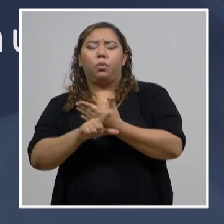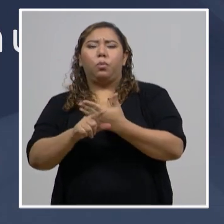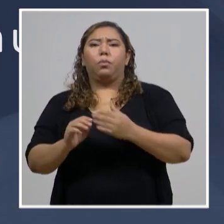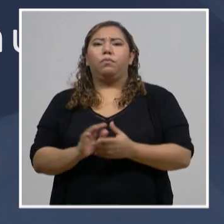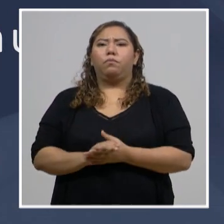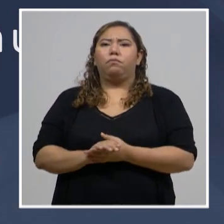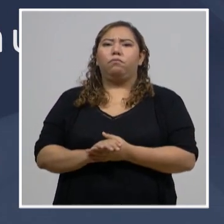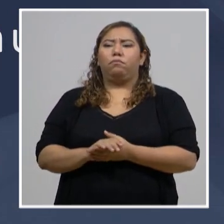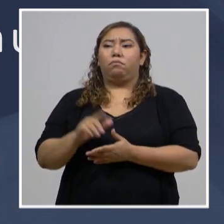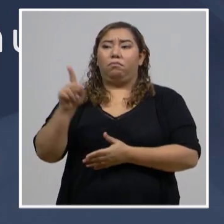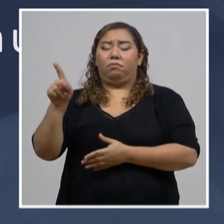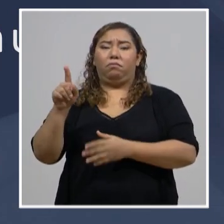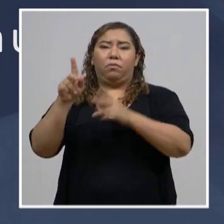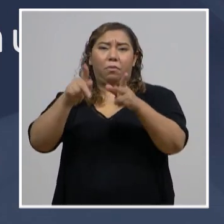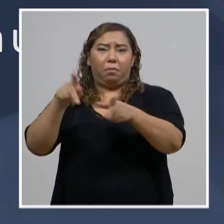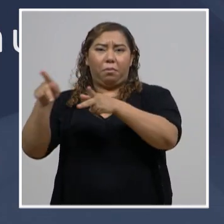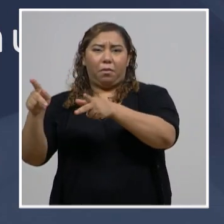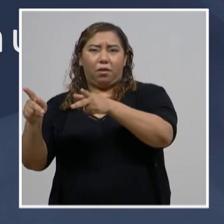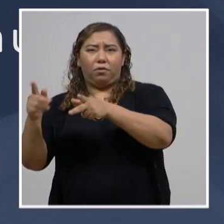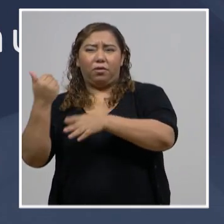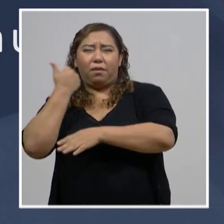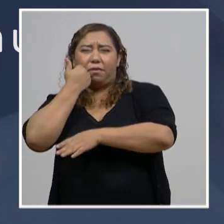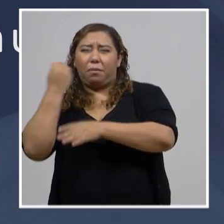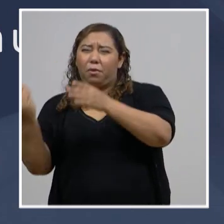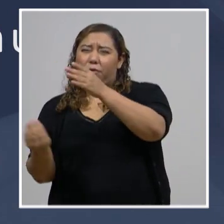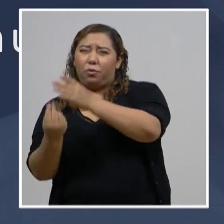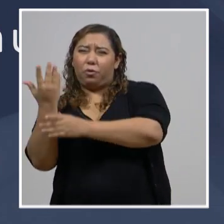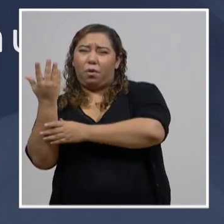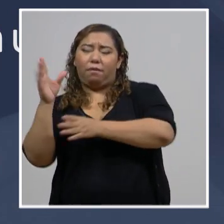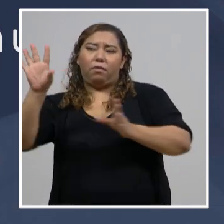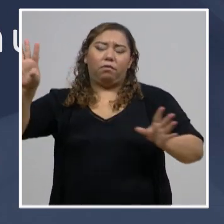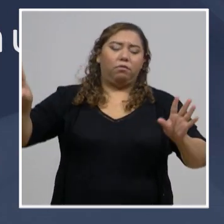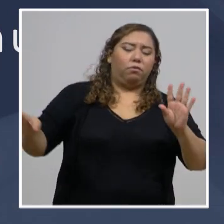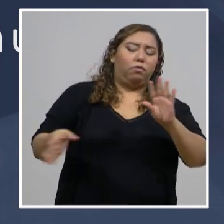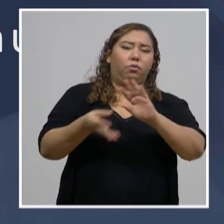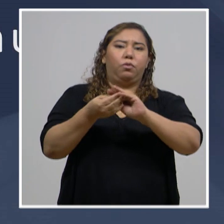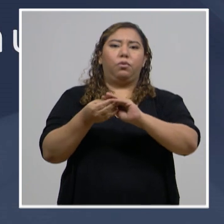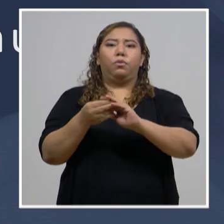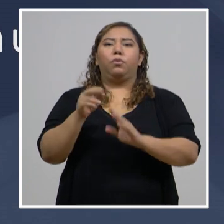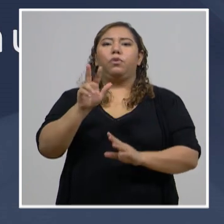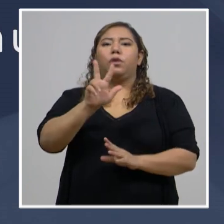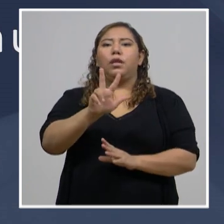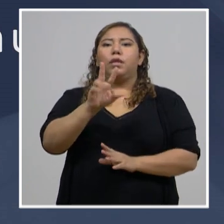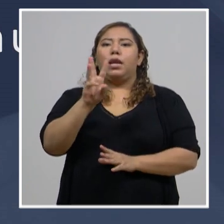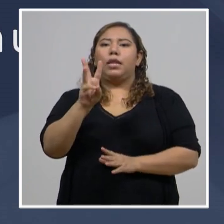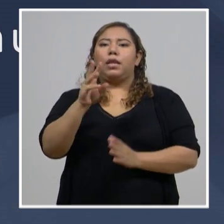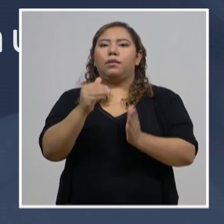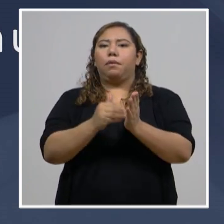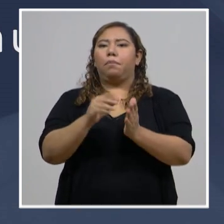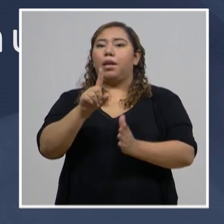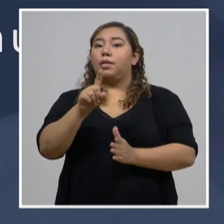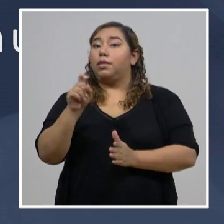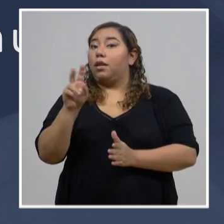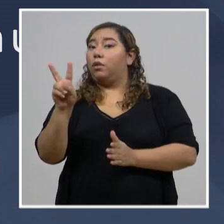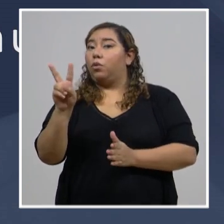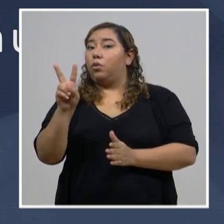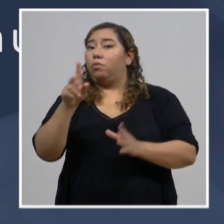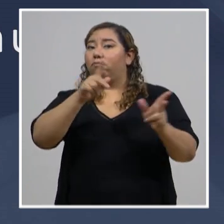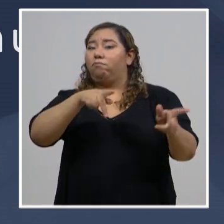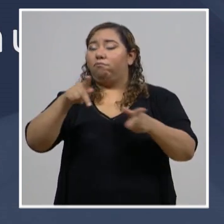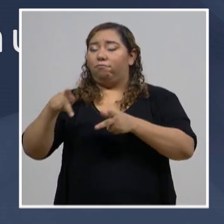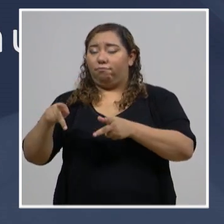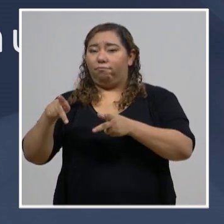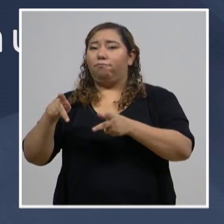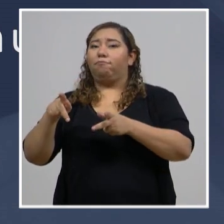757 nuevos casos, llegamos a un gran total de 36,102 hondureños y hondureñas